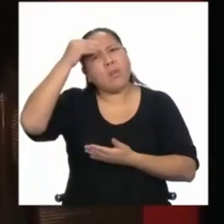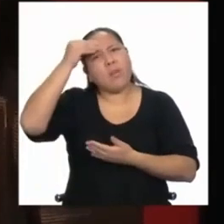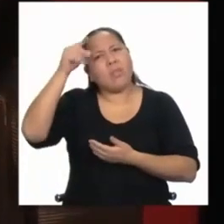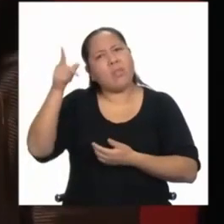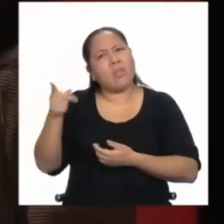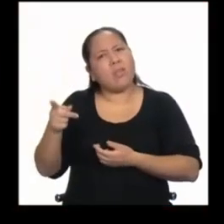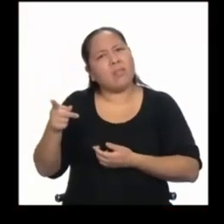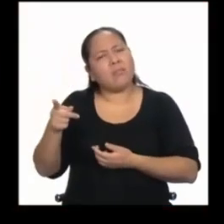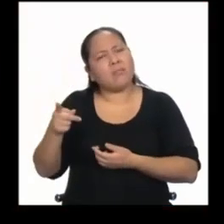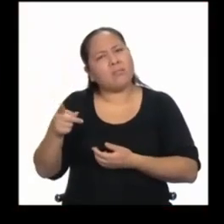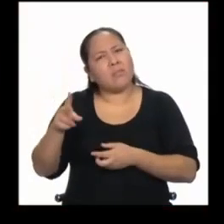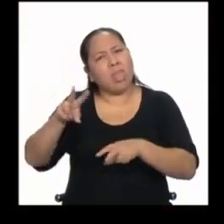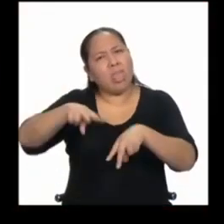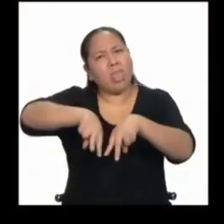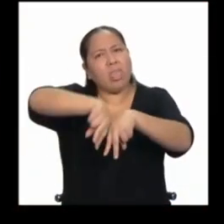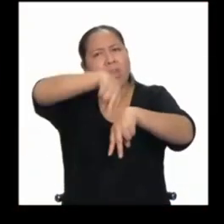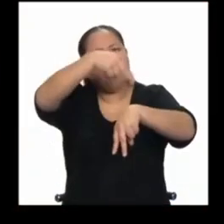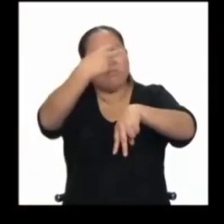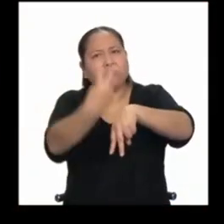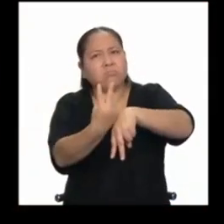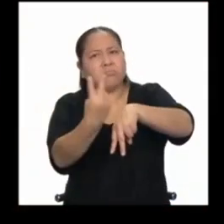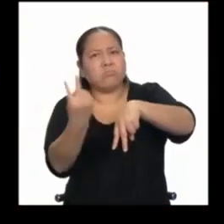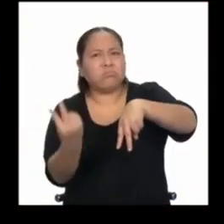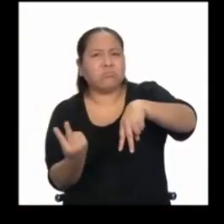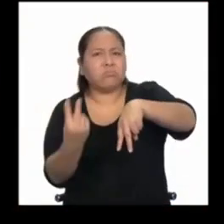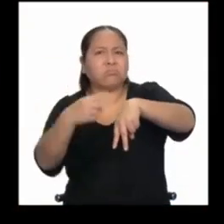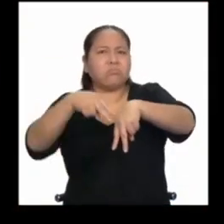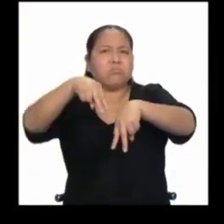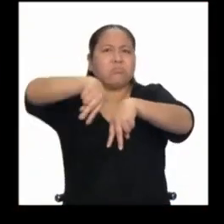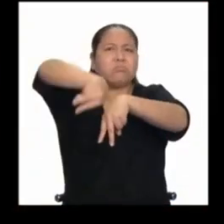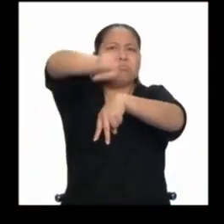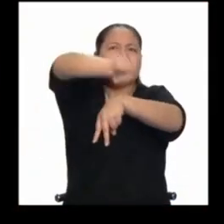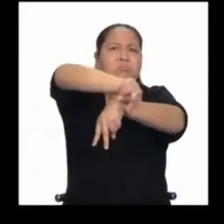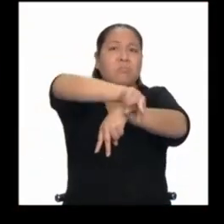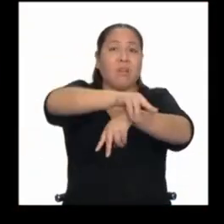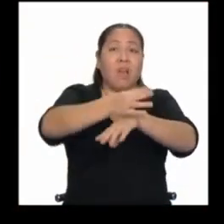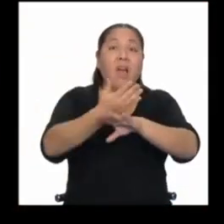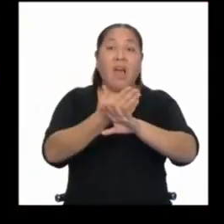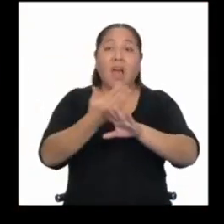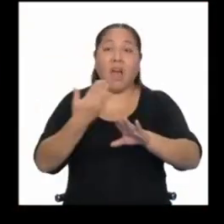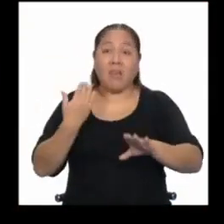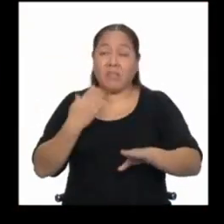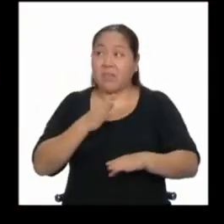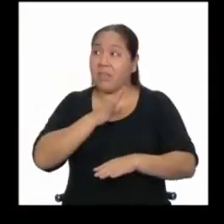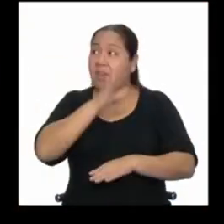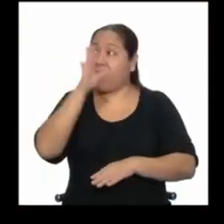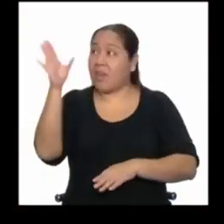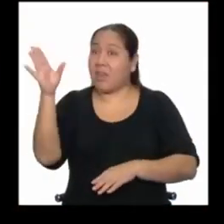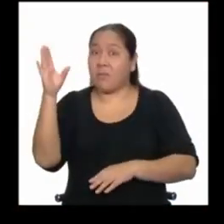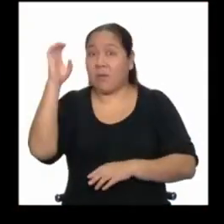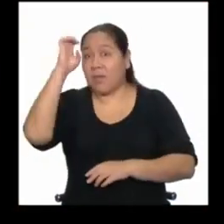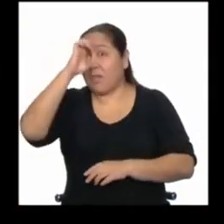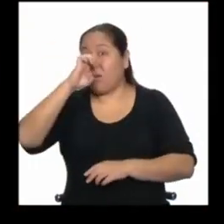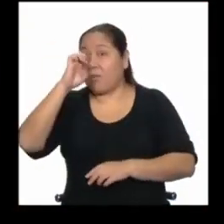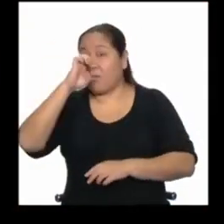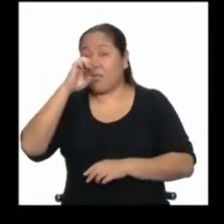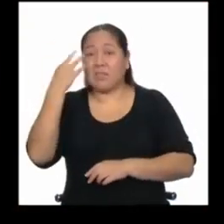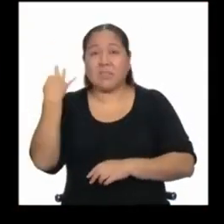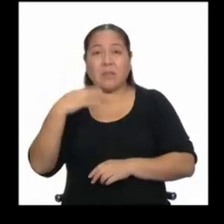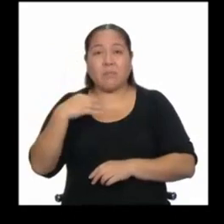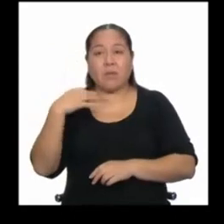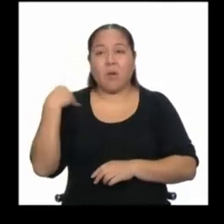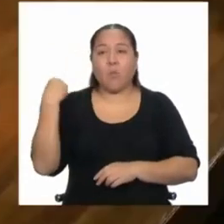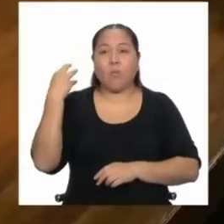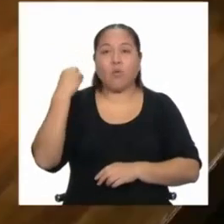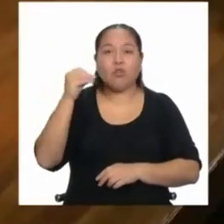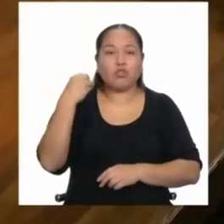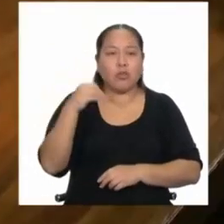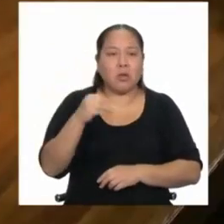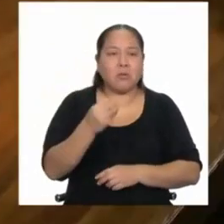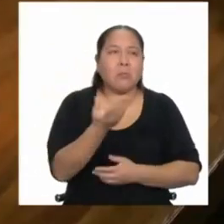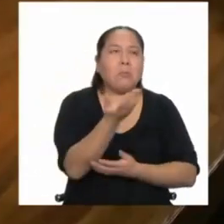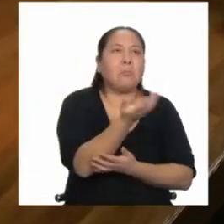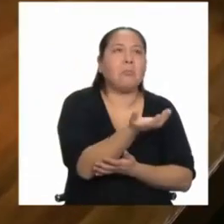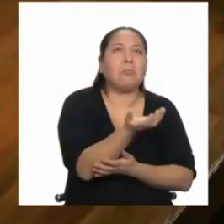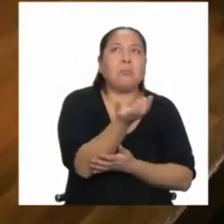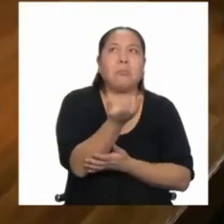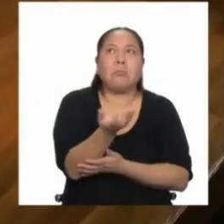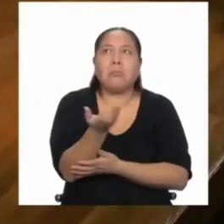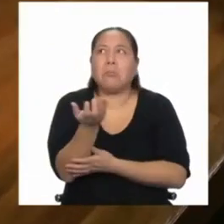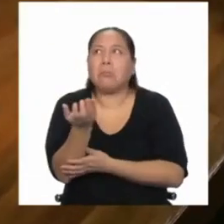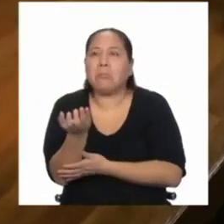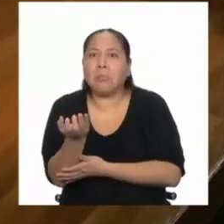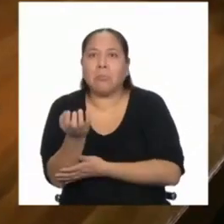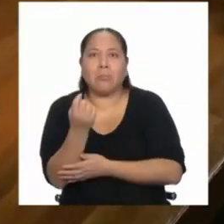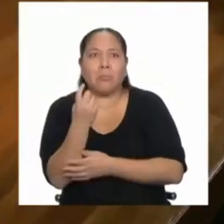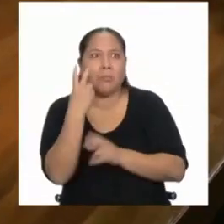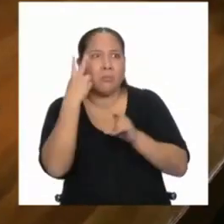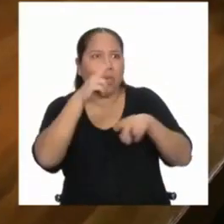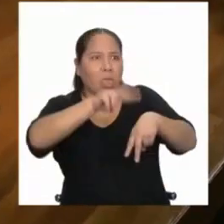dónde salió? Antes de irme a Londres, a Europa, un poco siempre veía chicos mendigando en las calles, y de pronto veo a chicos que están haciendo acrobacias y